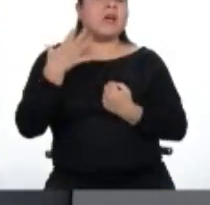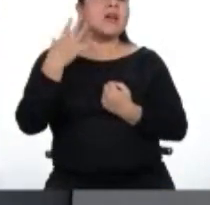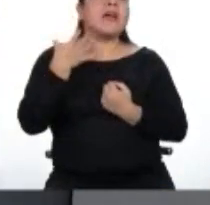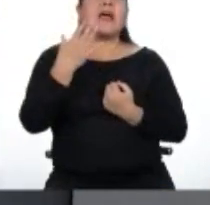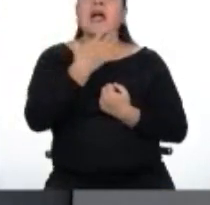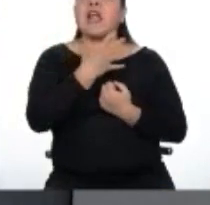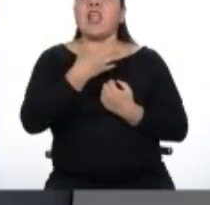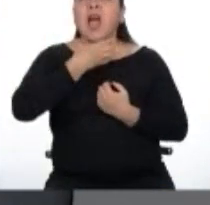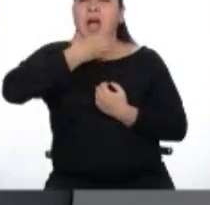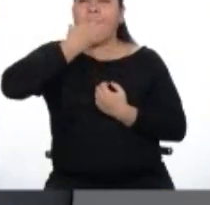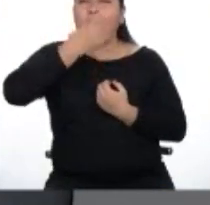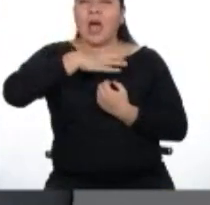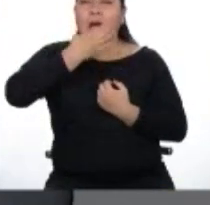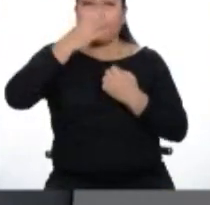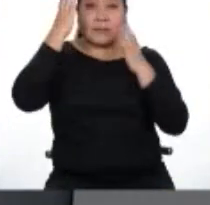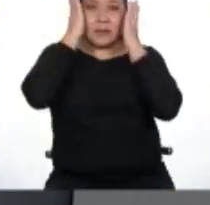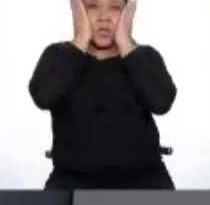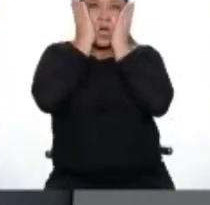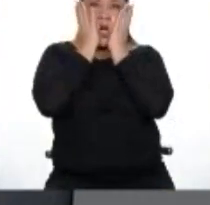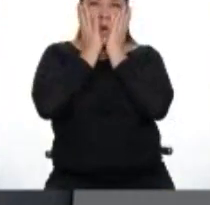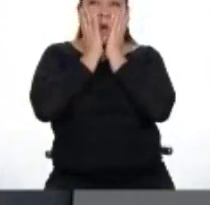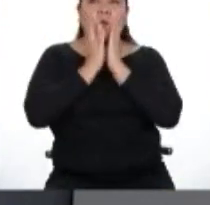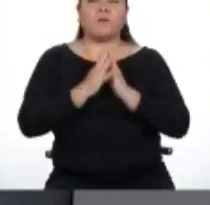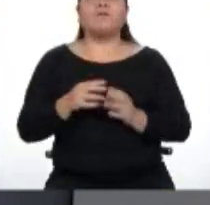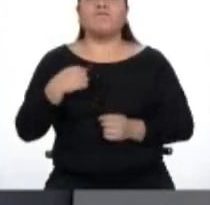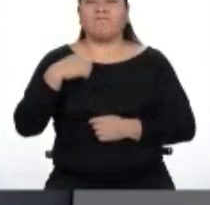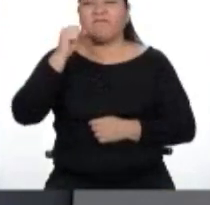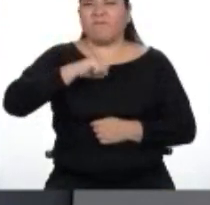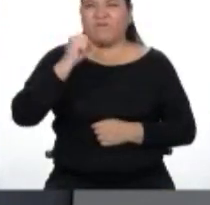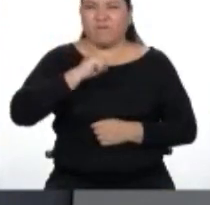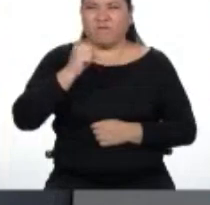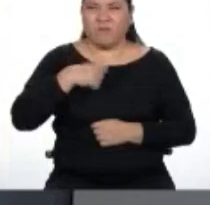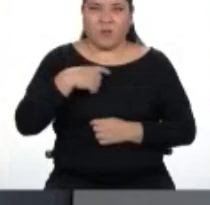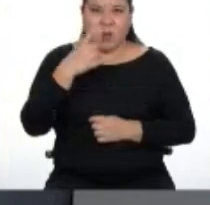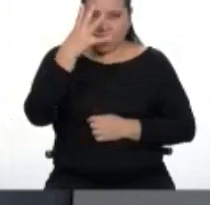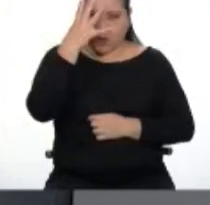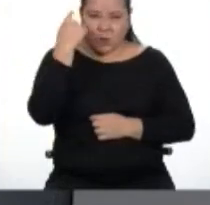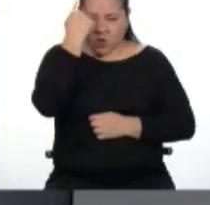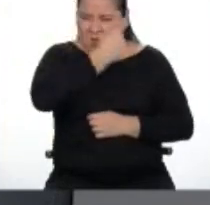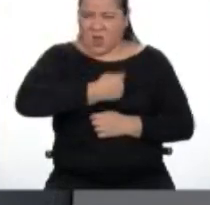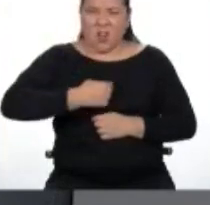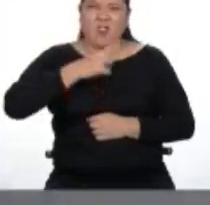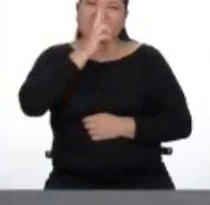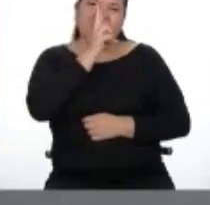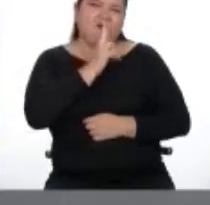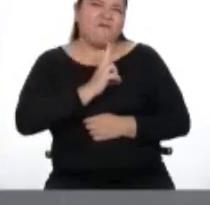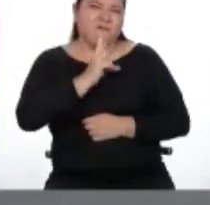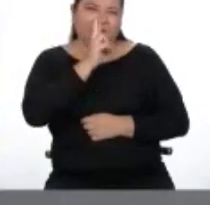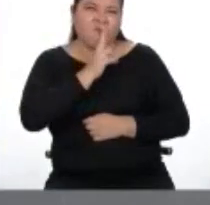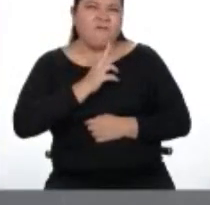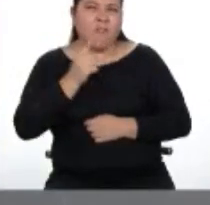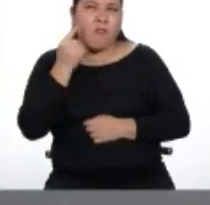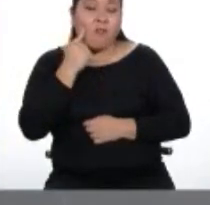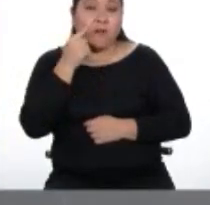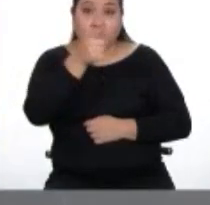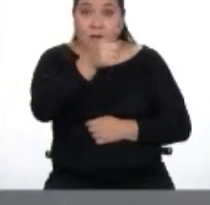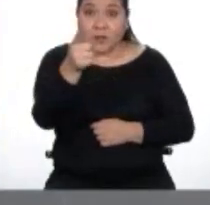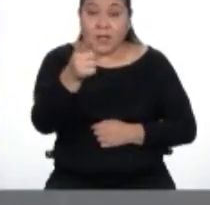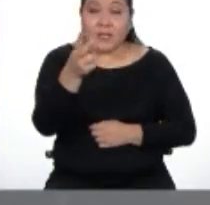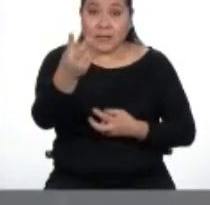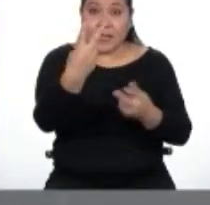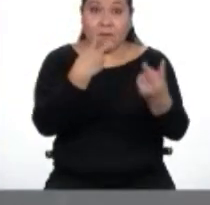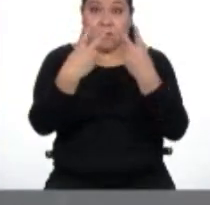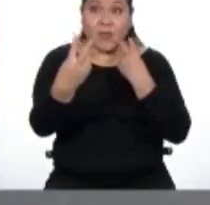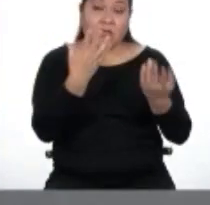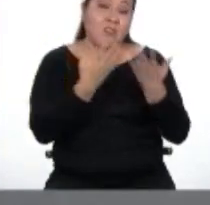rostro. Muy cierto. Cuando yo reniego, me pongo rojo como un tomate. Chicos y chicas, ustedes que están viendo